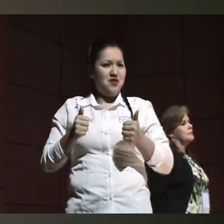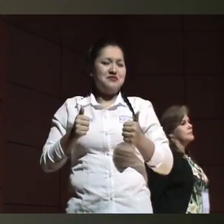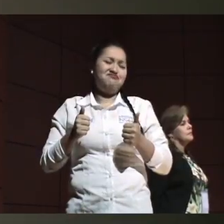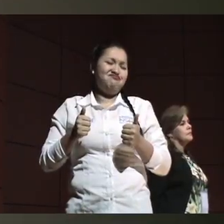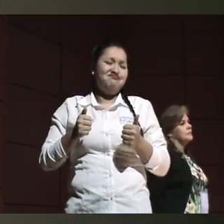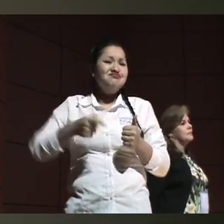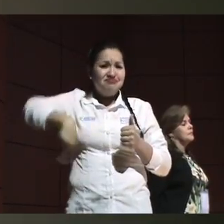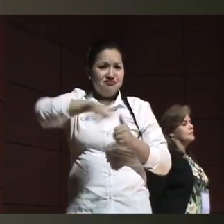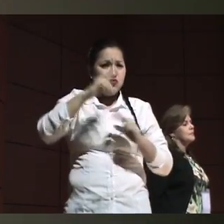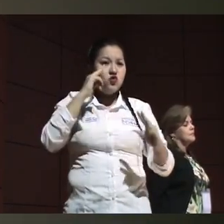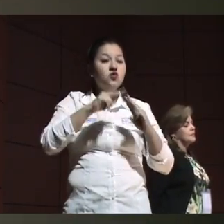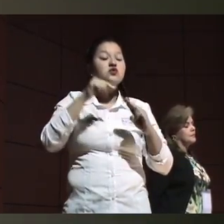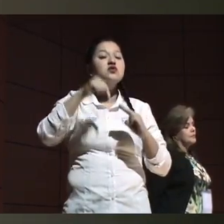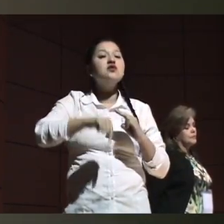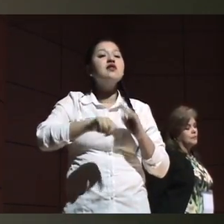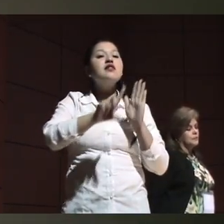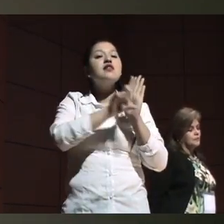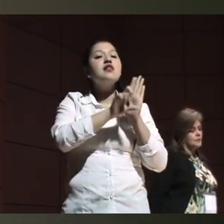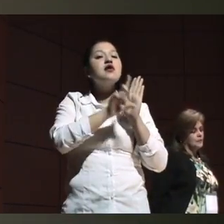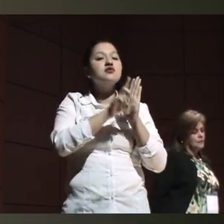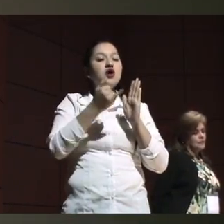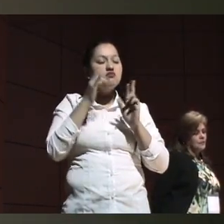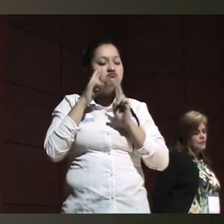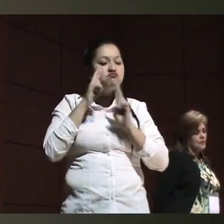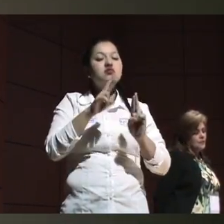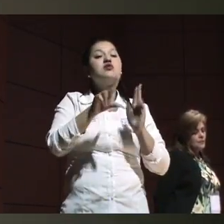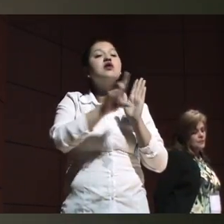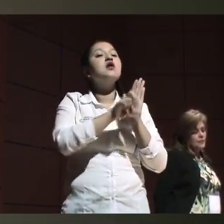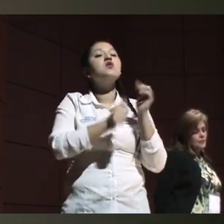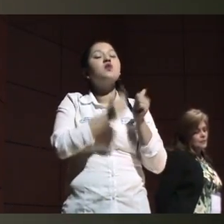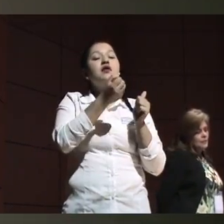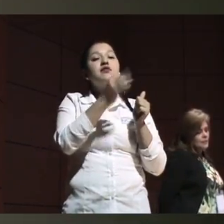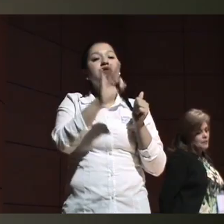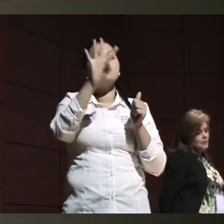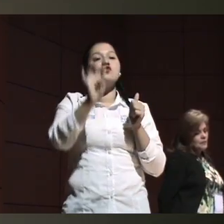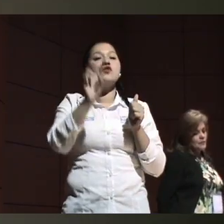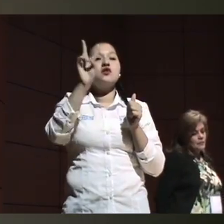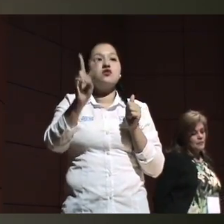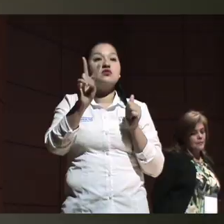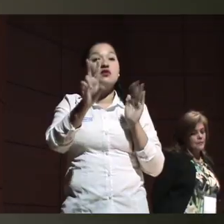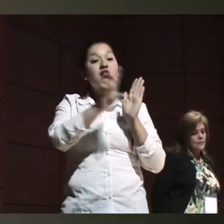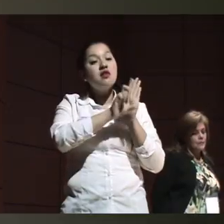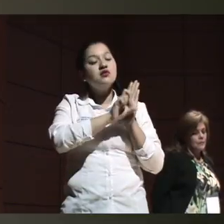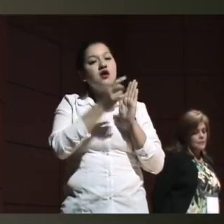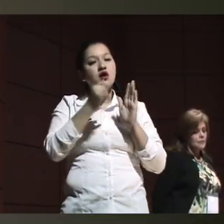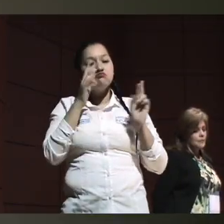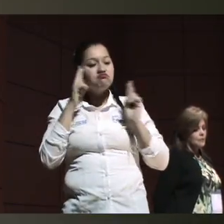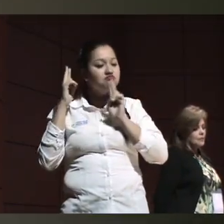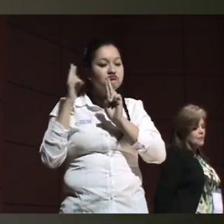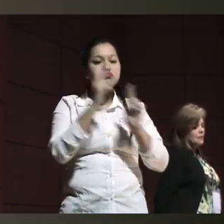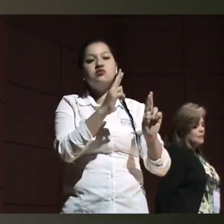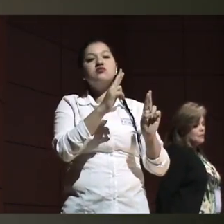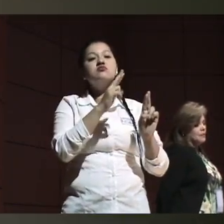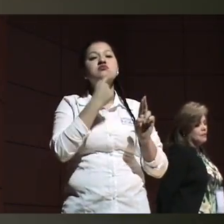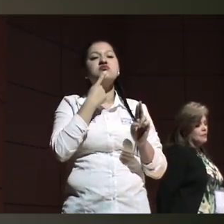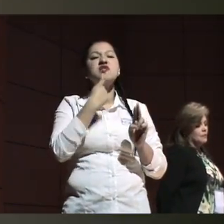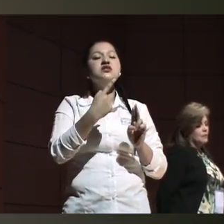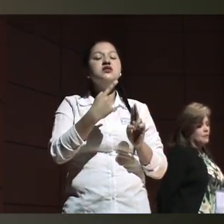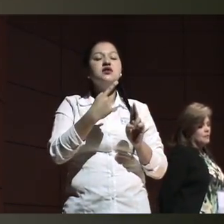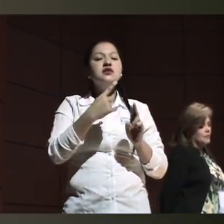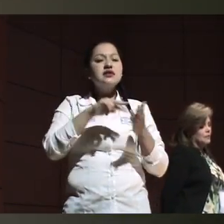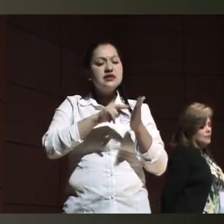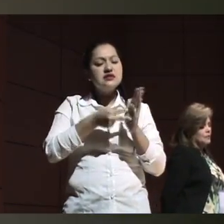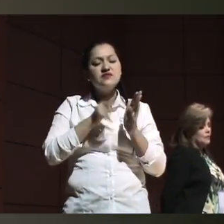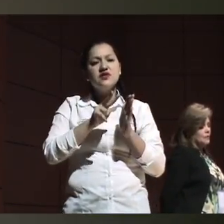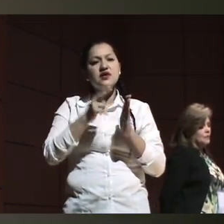sala conocen que hay una ley, una ley que las reconoció, que es la ley 1392 y realmente define que es una enfermedad crónicamente